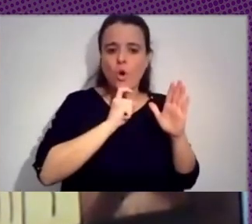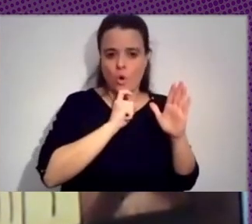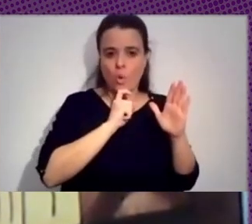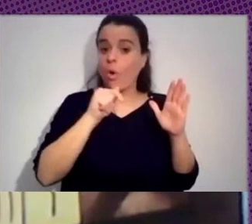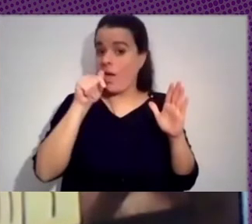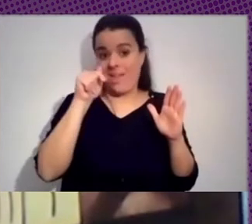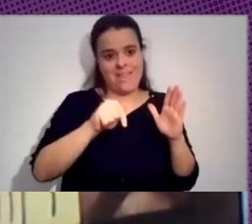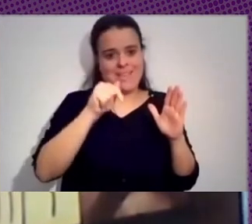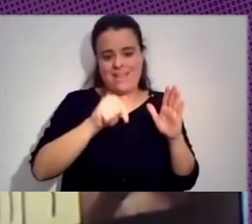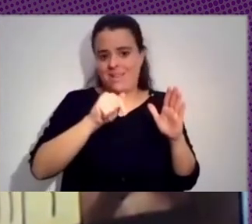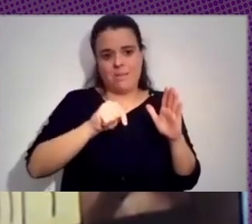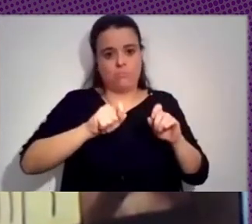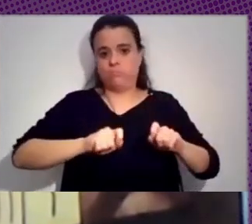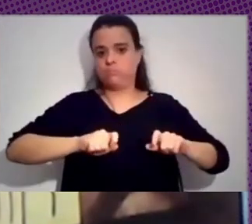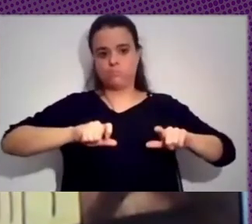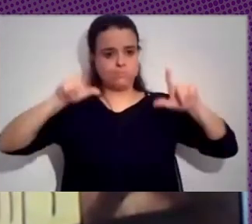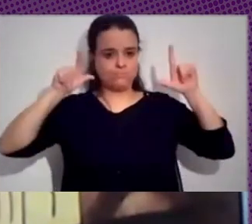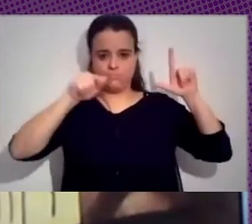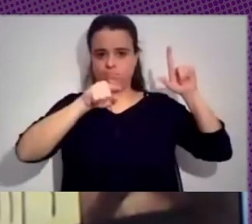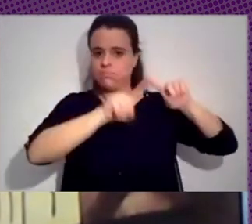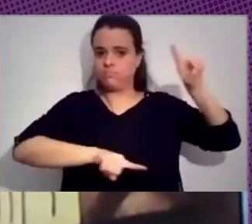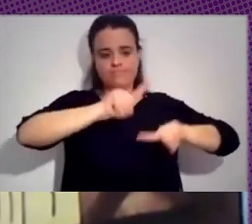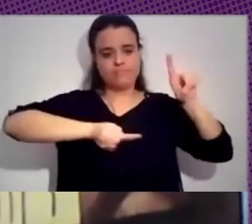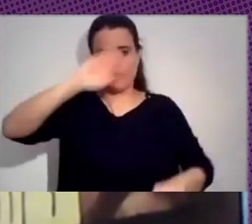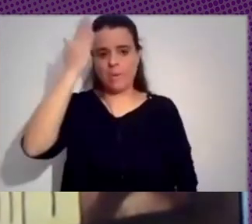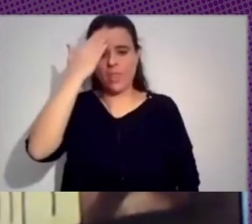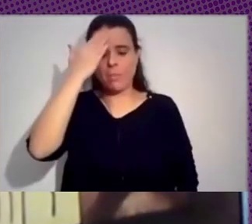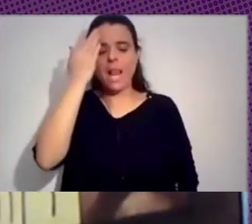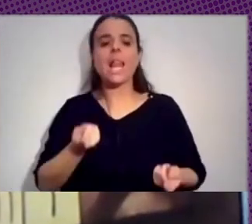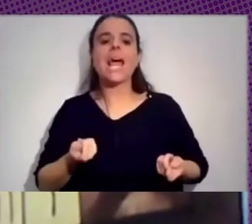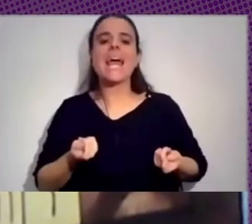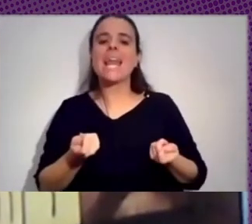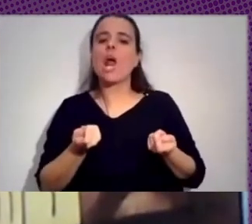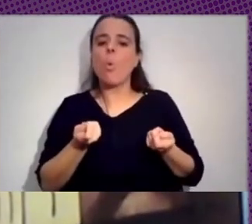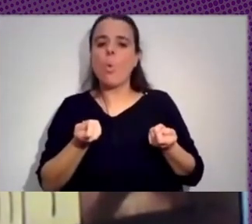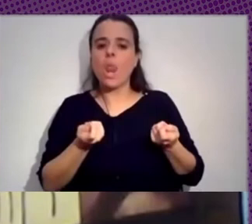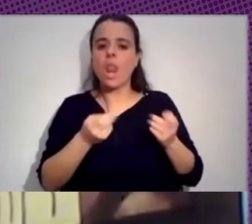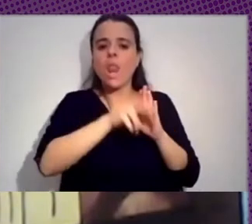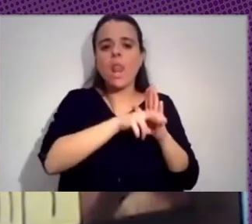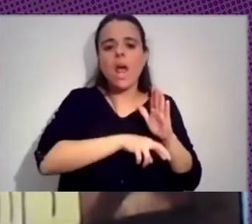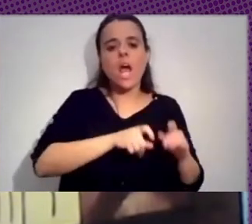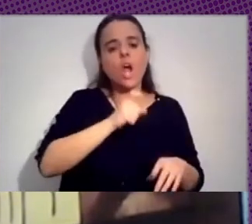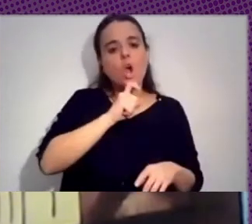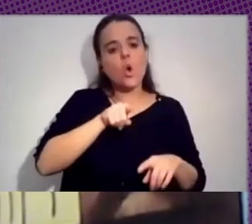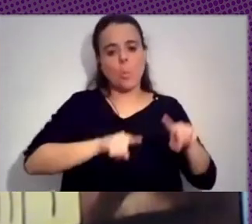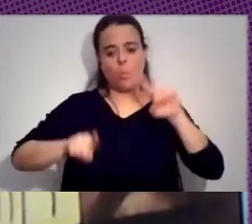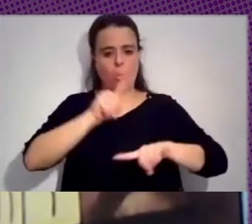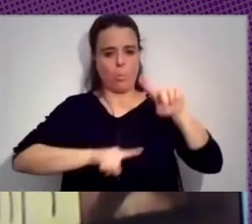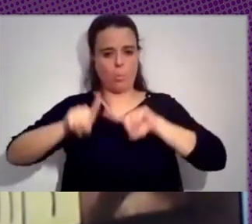en la sala de todas estas conversaciones, es cómo regulamos o cómo abordamos la problemática de